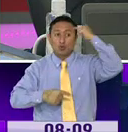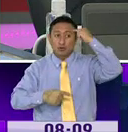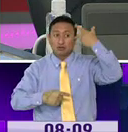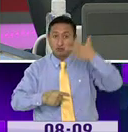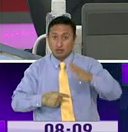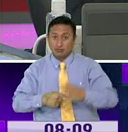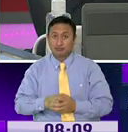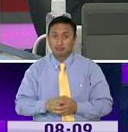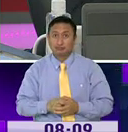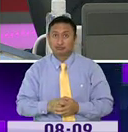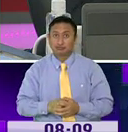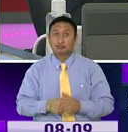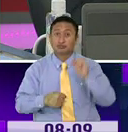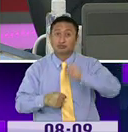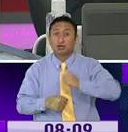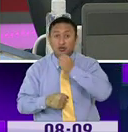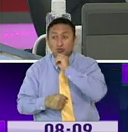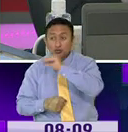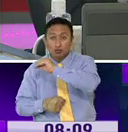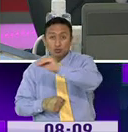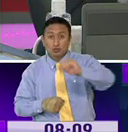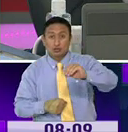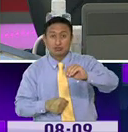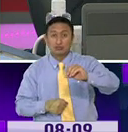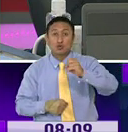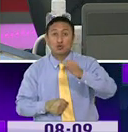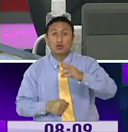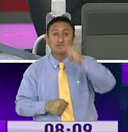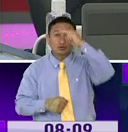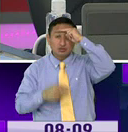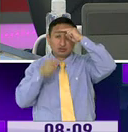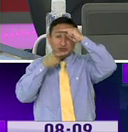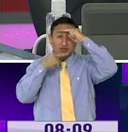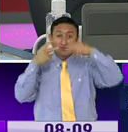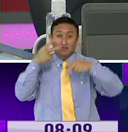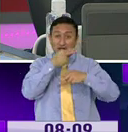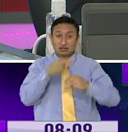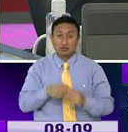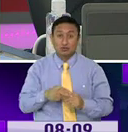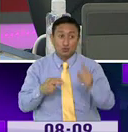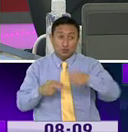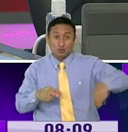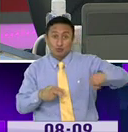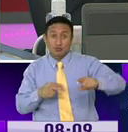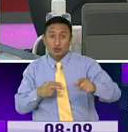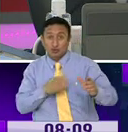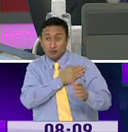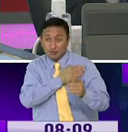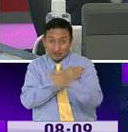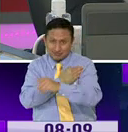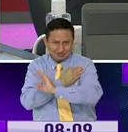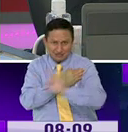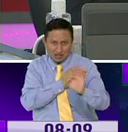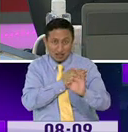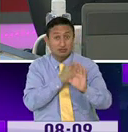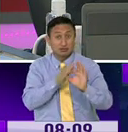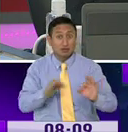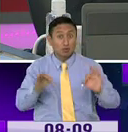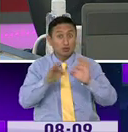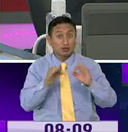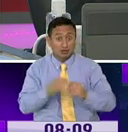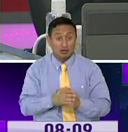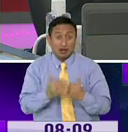para dar a conocer la cantidad de noticias en las cuales la ciudadanía se ve inmersa? Hay que tomar en cuenta que hay una